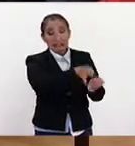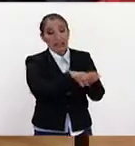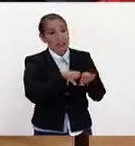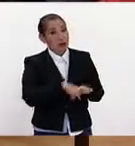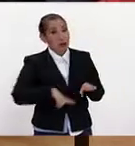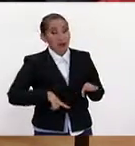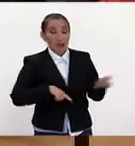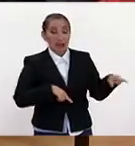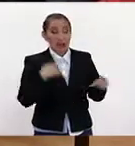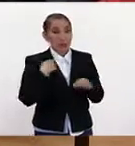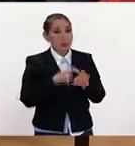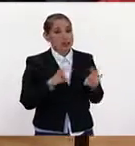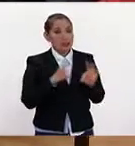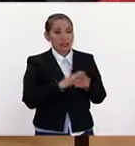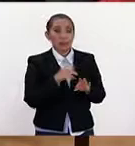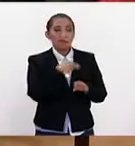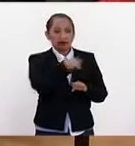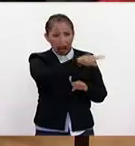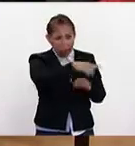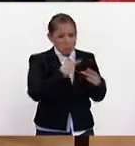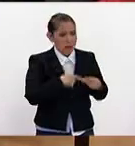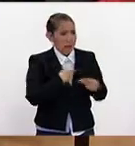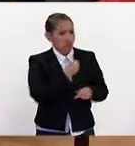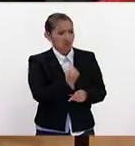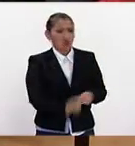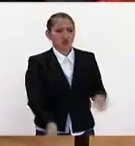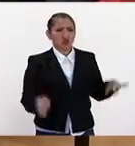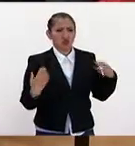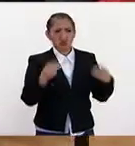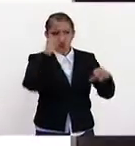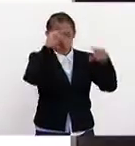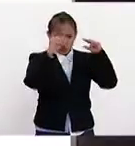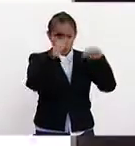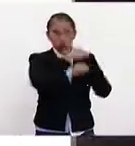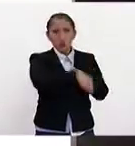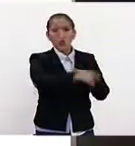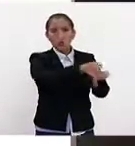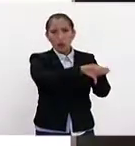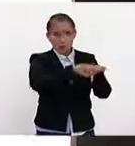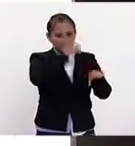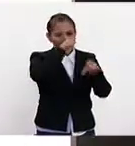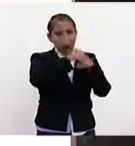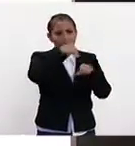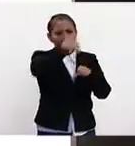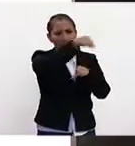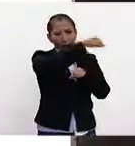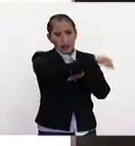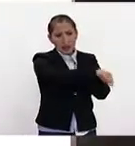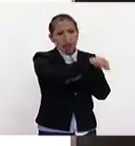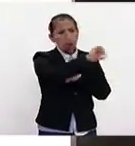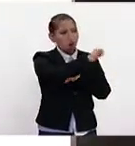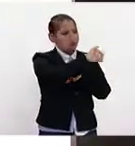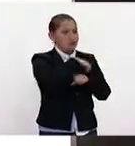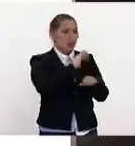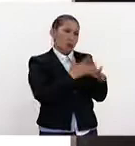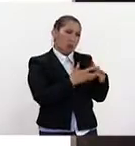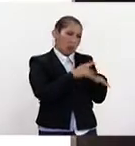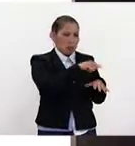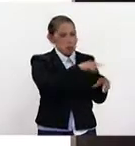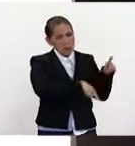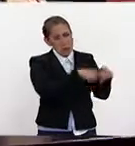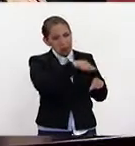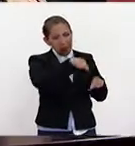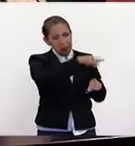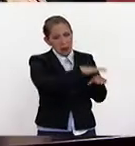en todos los aspectos. Tiene gente muy capacitada en algunas secretarías, en otras secretarías no tantas, dependiendo